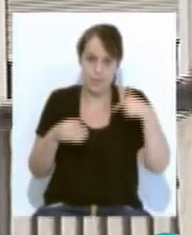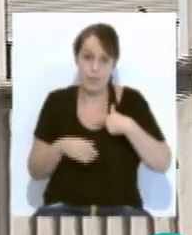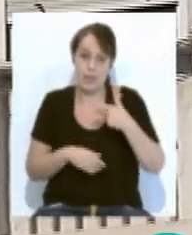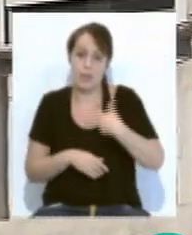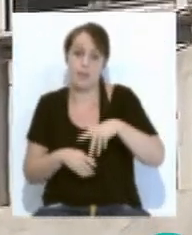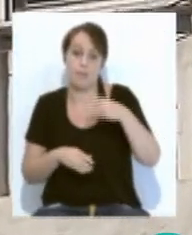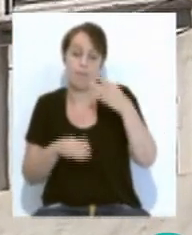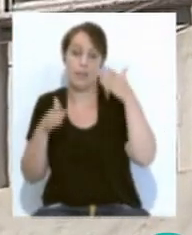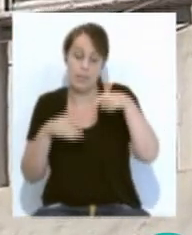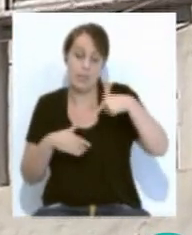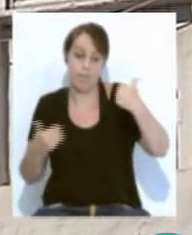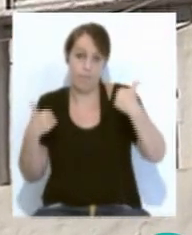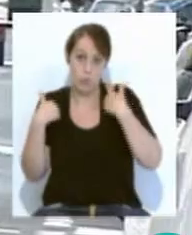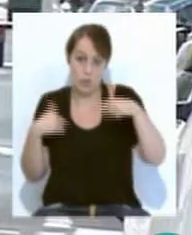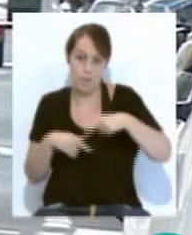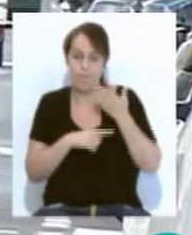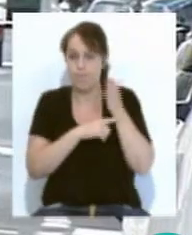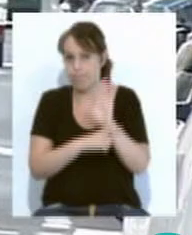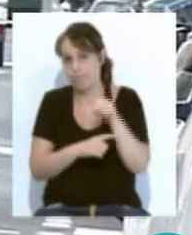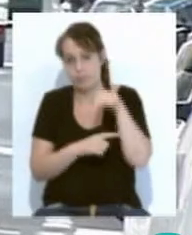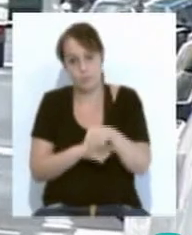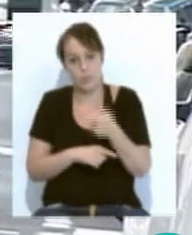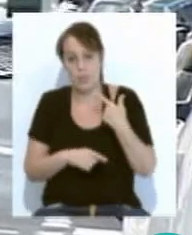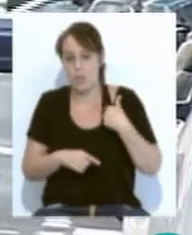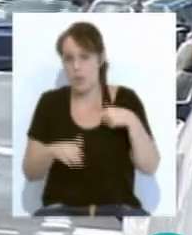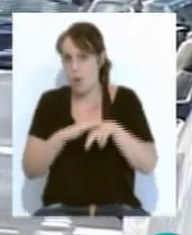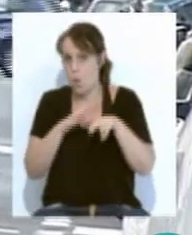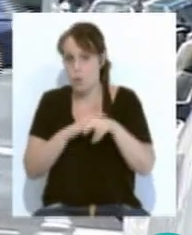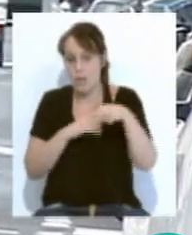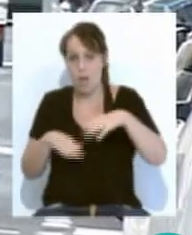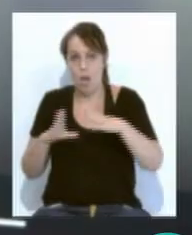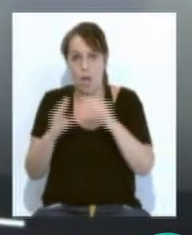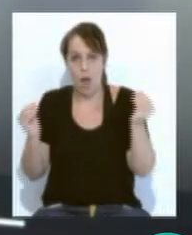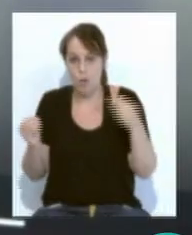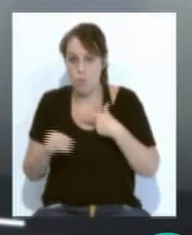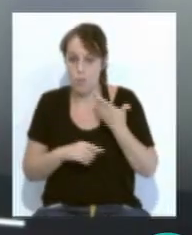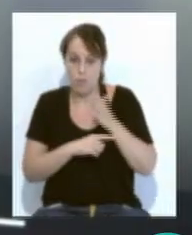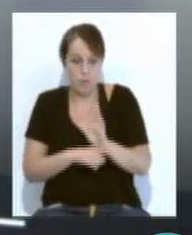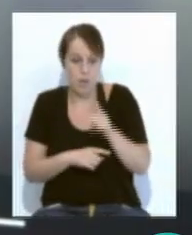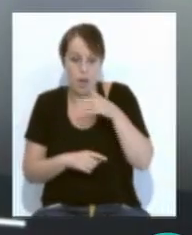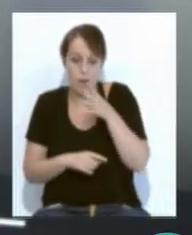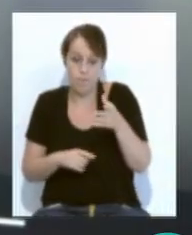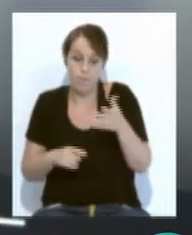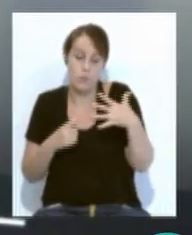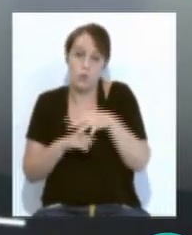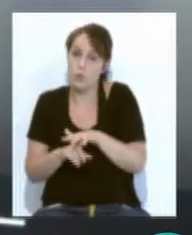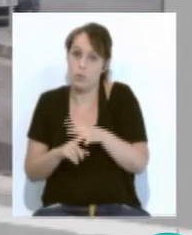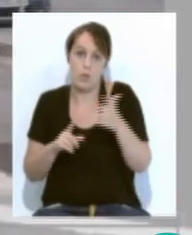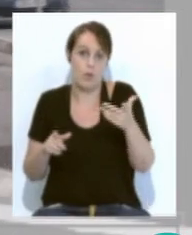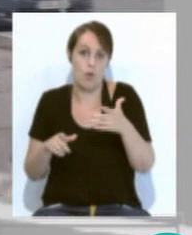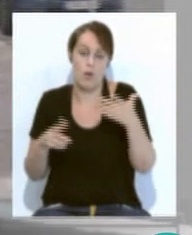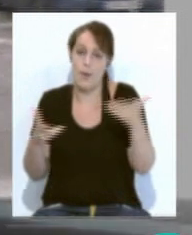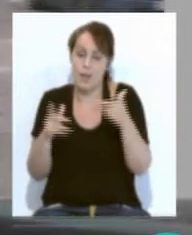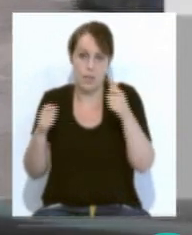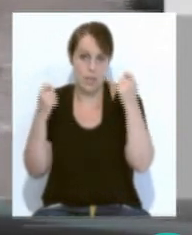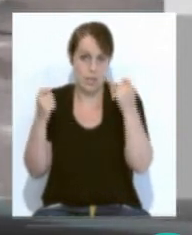IAN en Cádiz ha puesto de relieve el trabajo realizado en los recursos de acogida de Andalucía especialmente durante la emergencia sanitaria. En